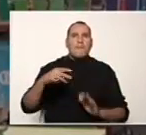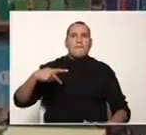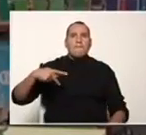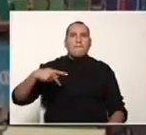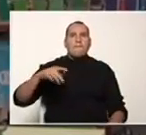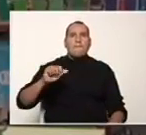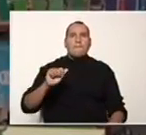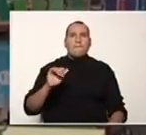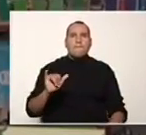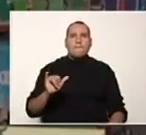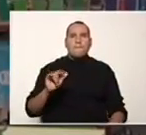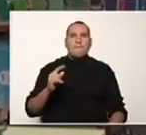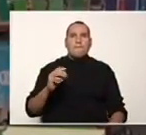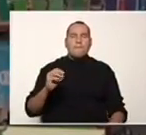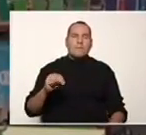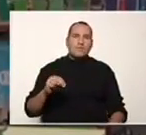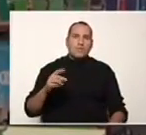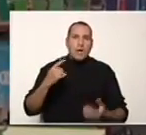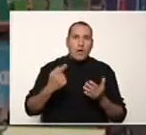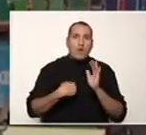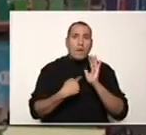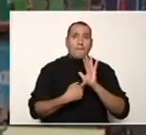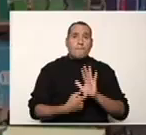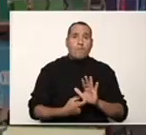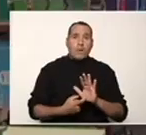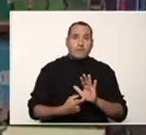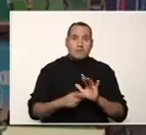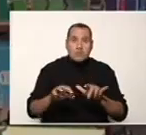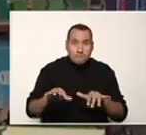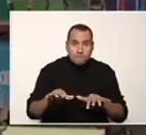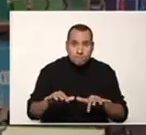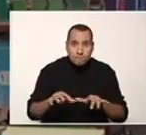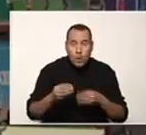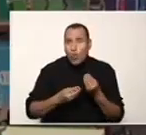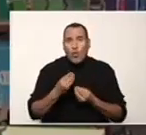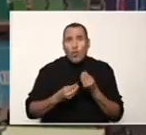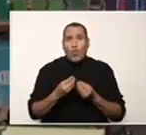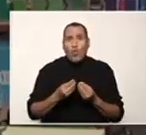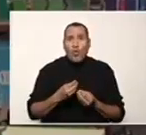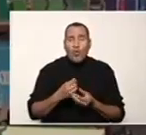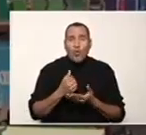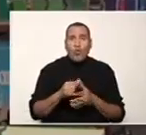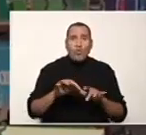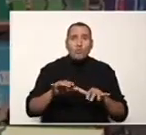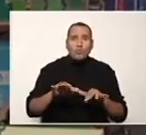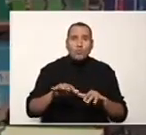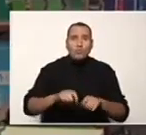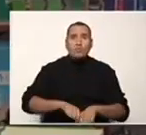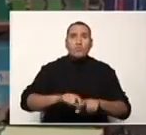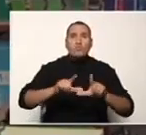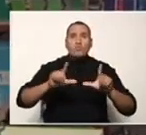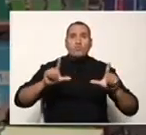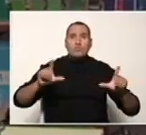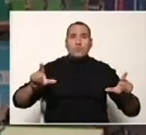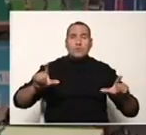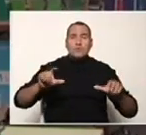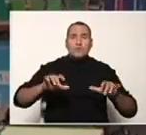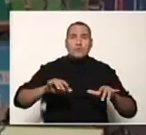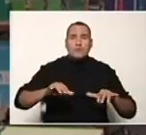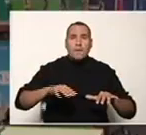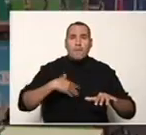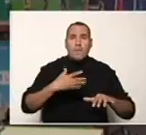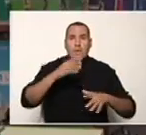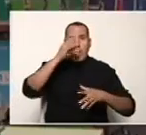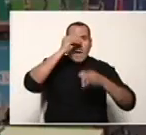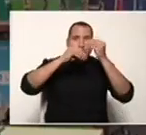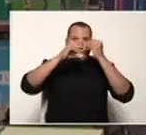acuerdo? Entonces, sin más, acompáñame a visualizar la manera cómo podemos utilizar este editor y programando con Python de manera de poder